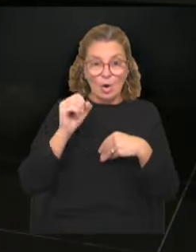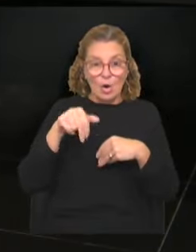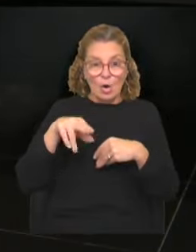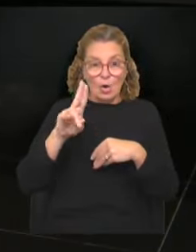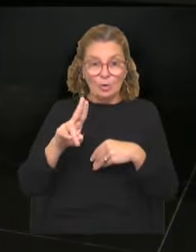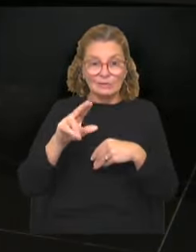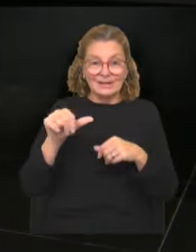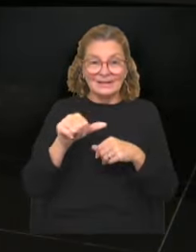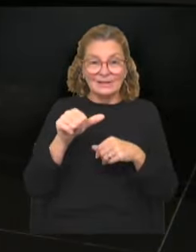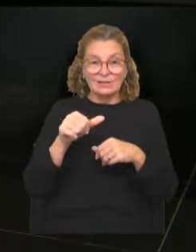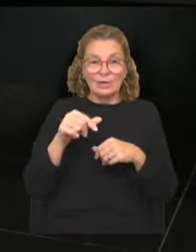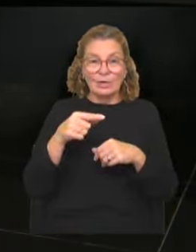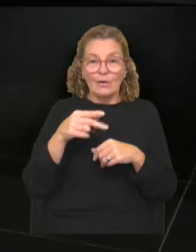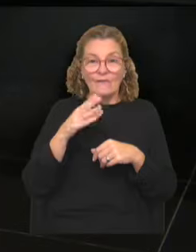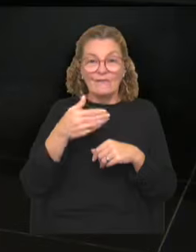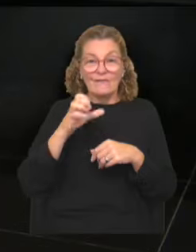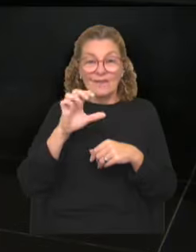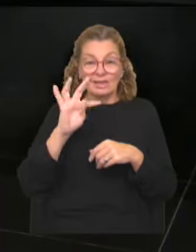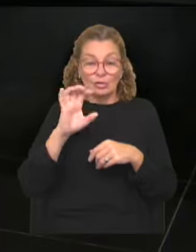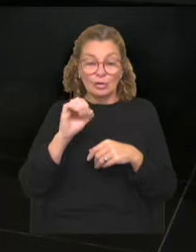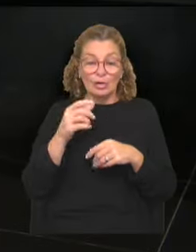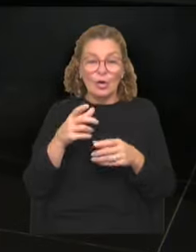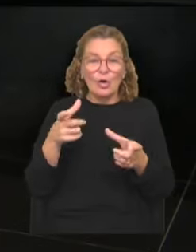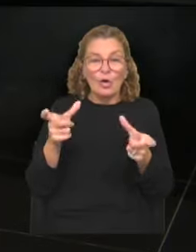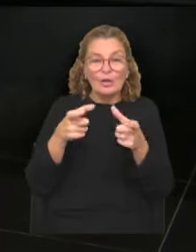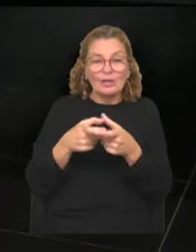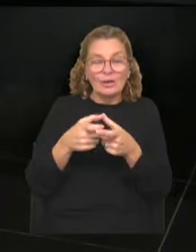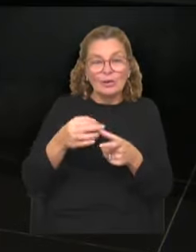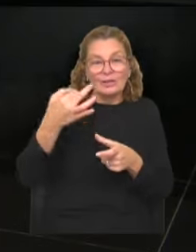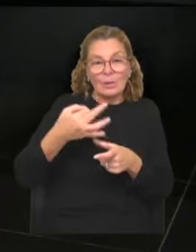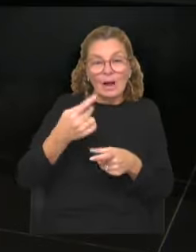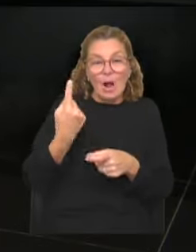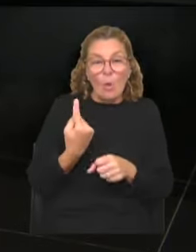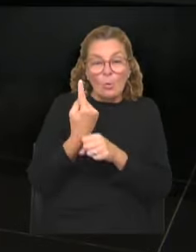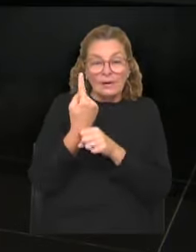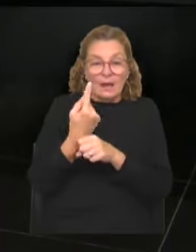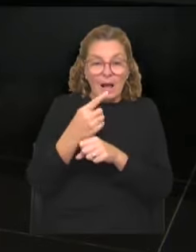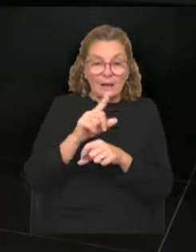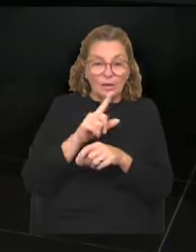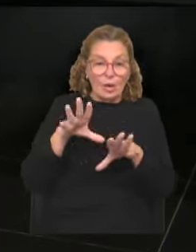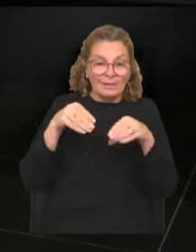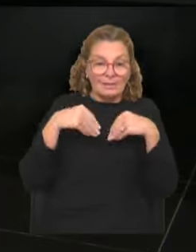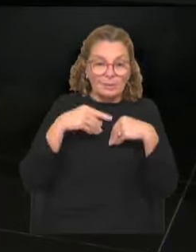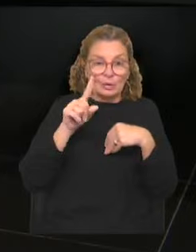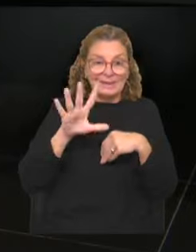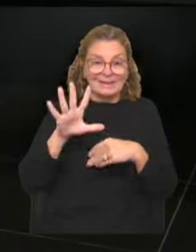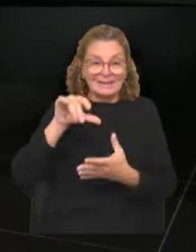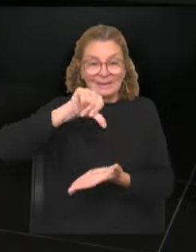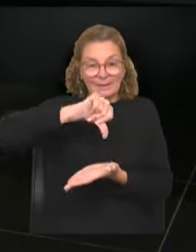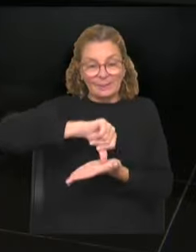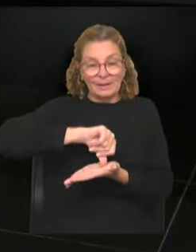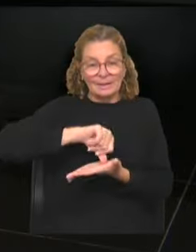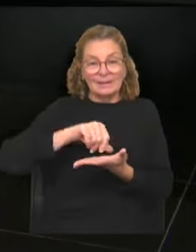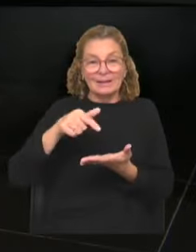usando el poder de veto que tiene en el Consejo de Seguridad. Fue la única oposición en 15 países que integran ese organismo